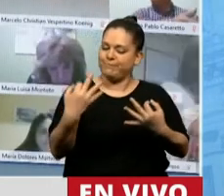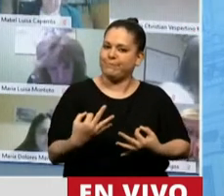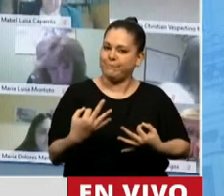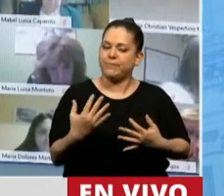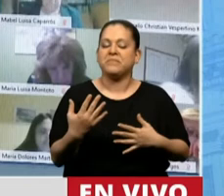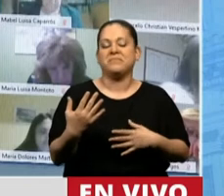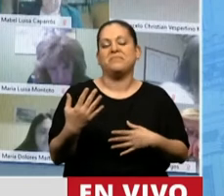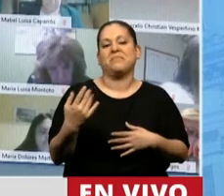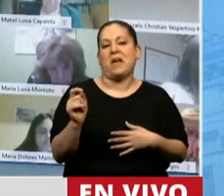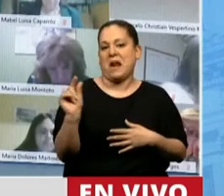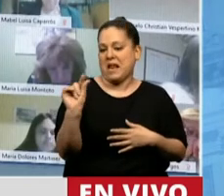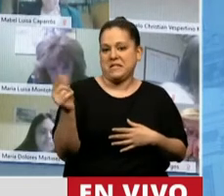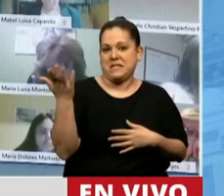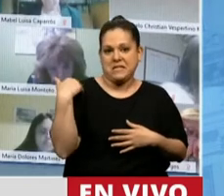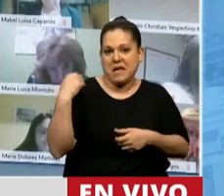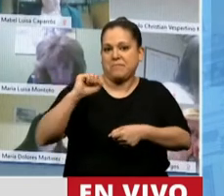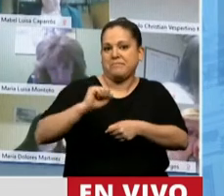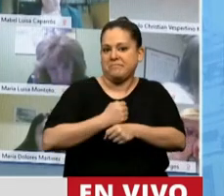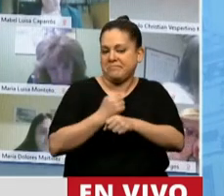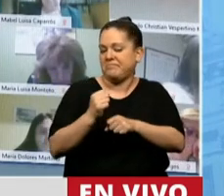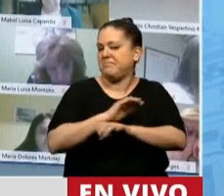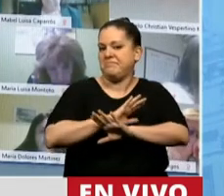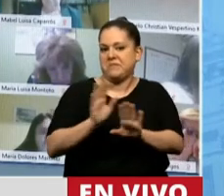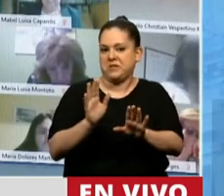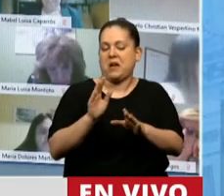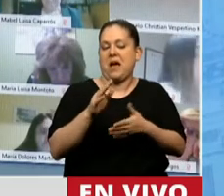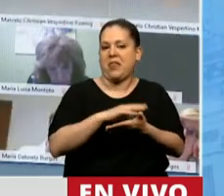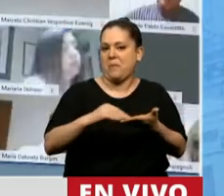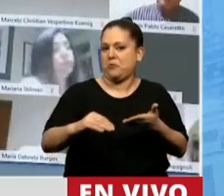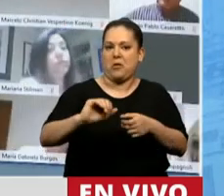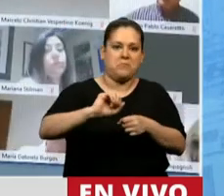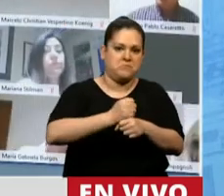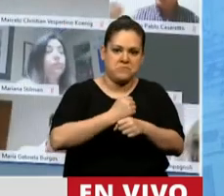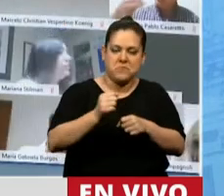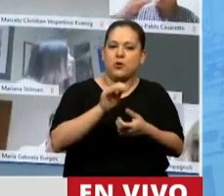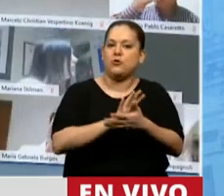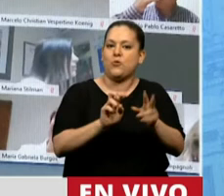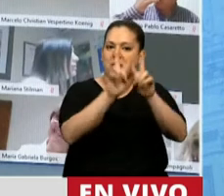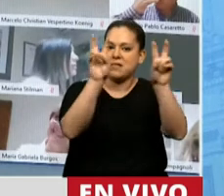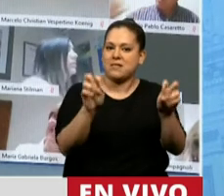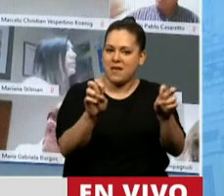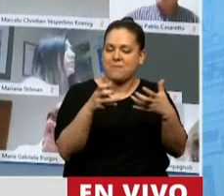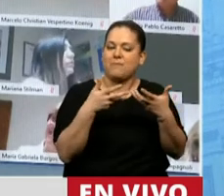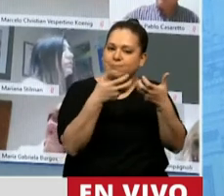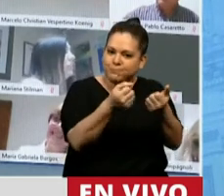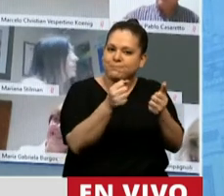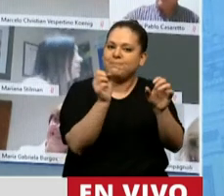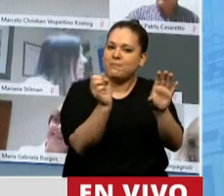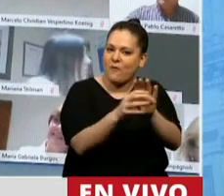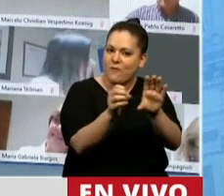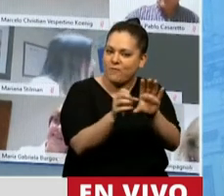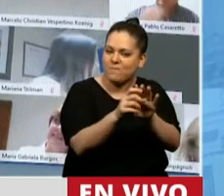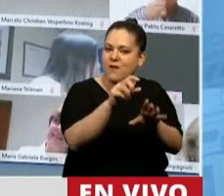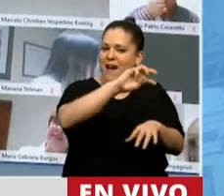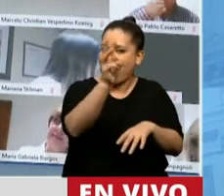Acabamos de hacerlo, darle media sanción a la defensa del Fondo de Garantía y Sustentabilidad del